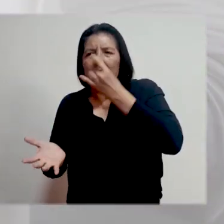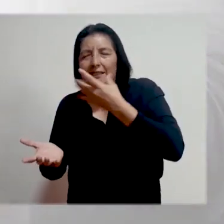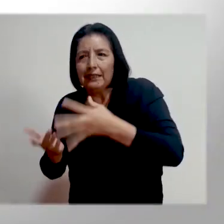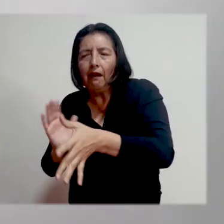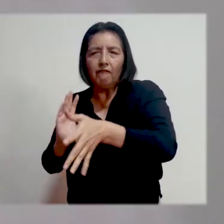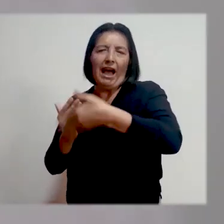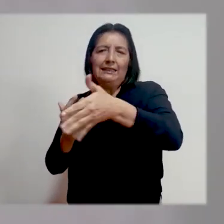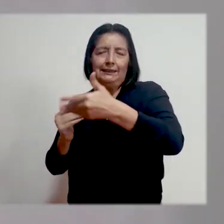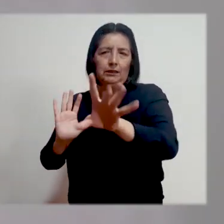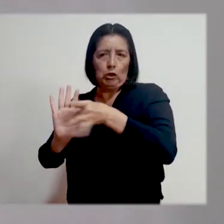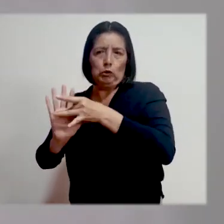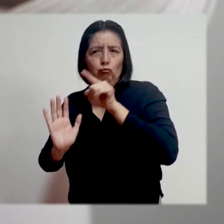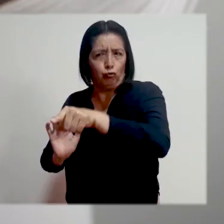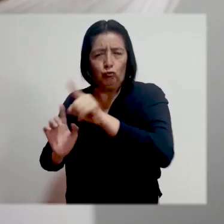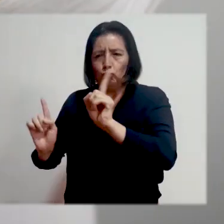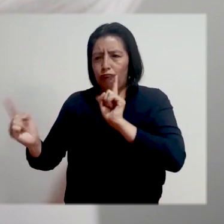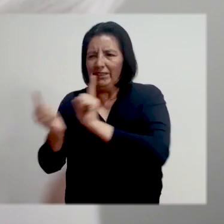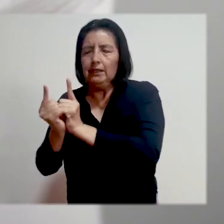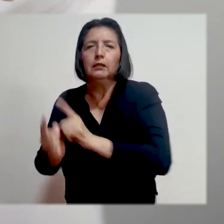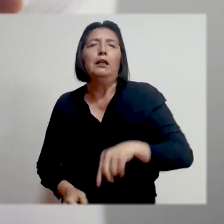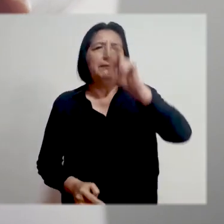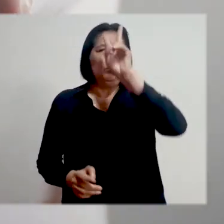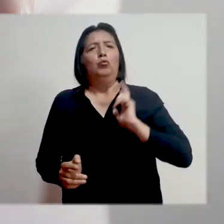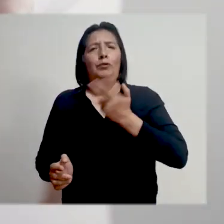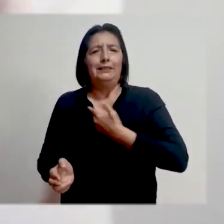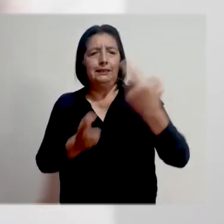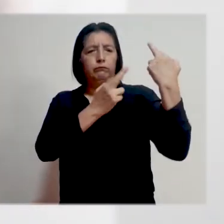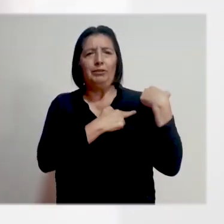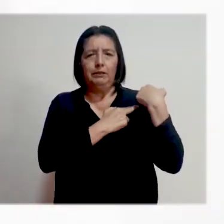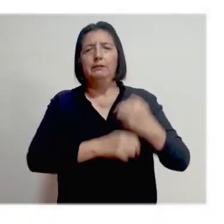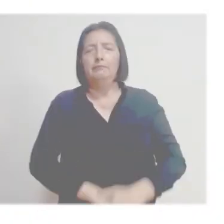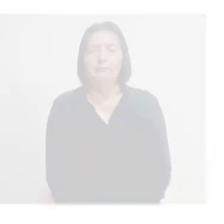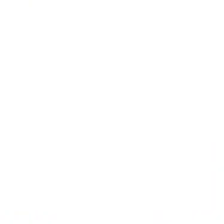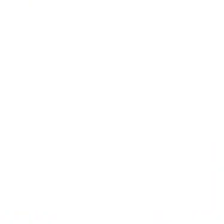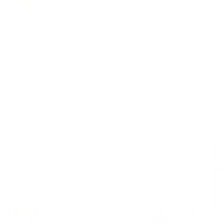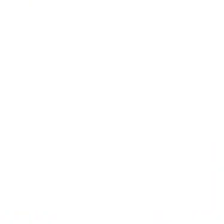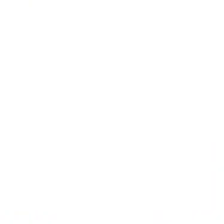vulnerables. No te acerques a ellos. Perú está en nuestras manos. Gobierno del Perú. El Perú primero.